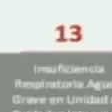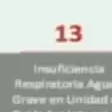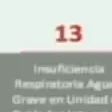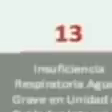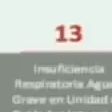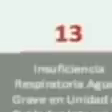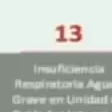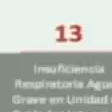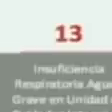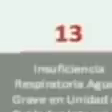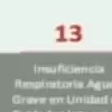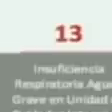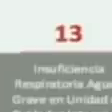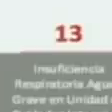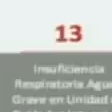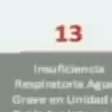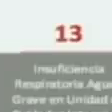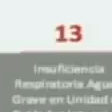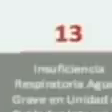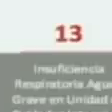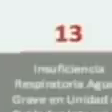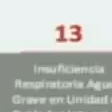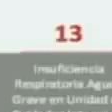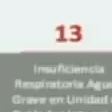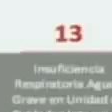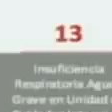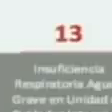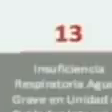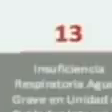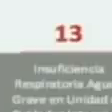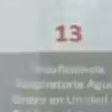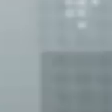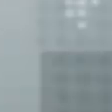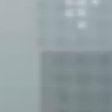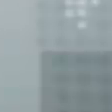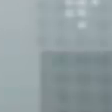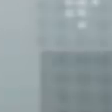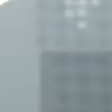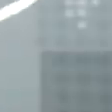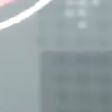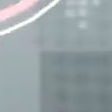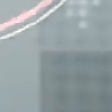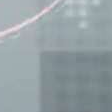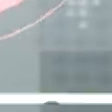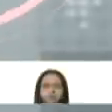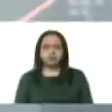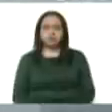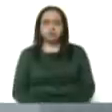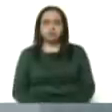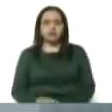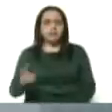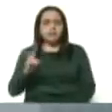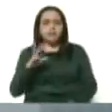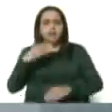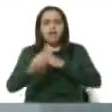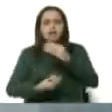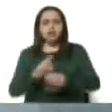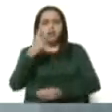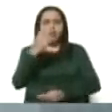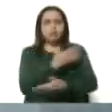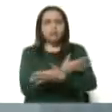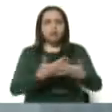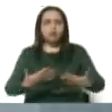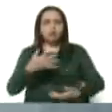-19. Venezuela ha realizado hasta la fecha de hoy 1,412